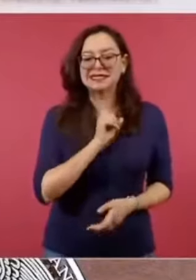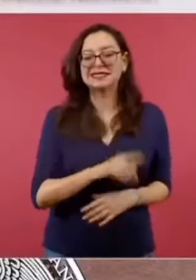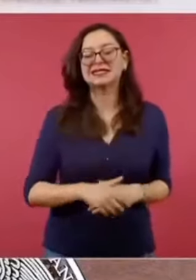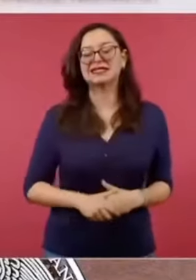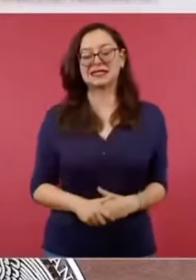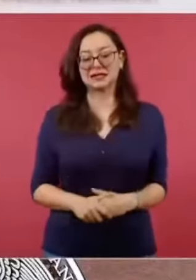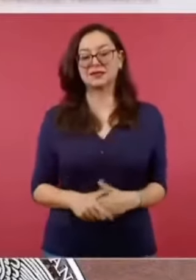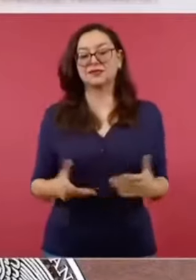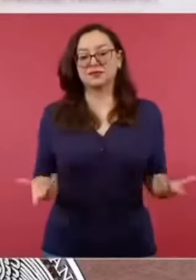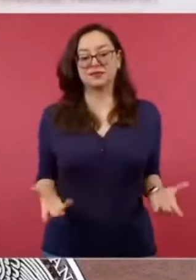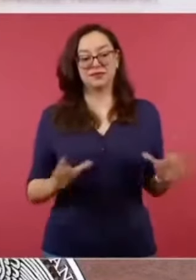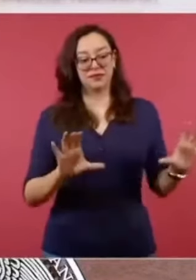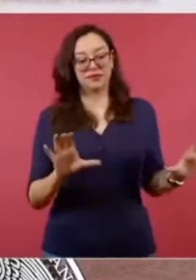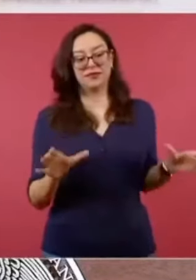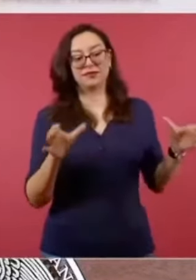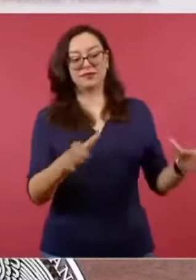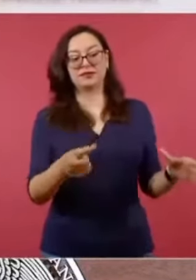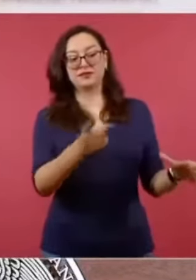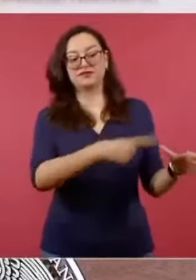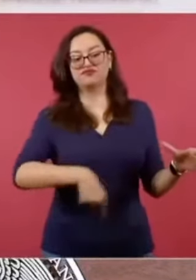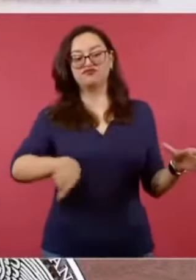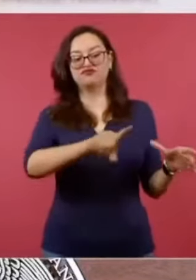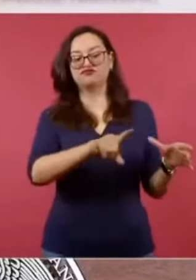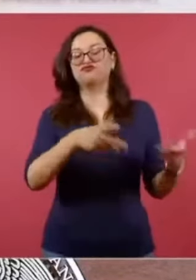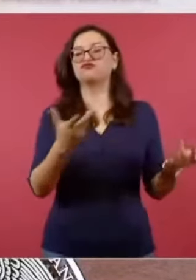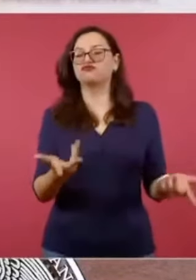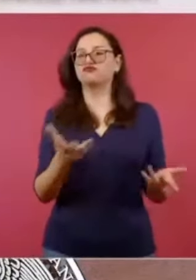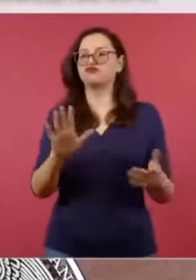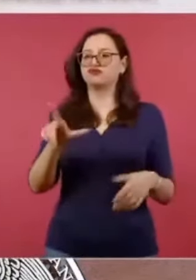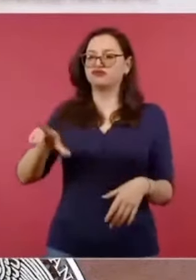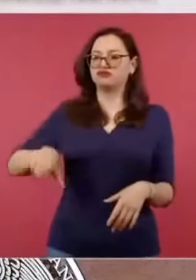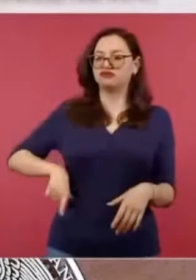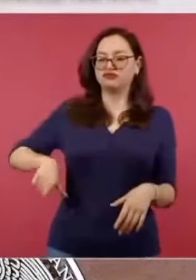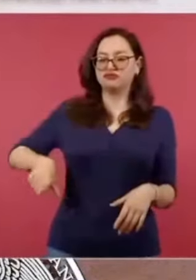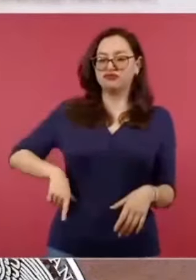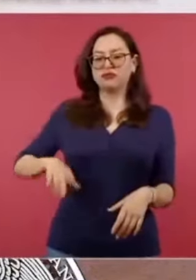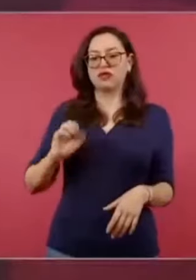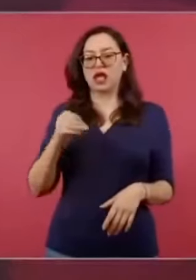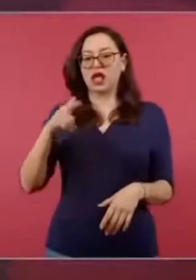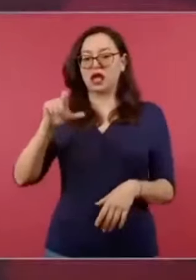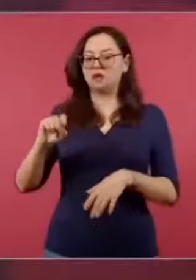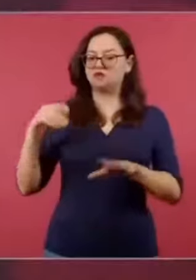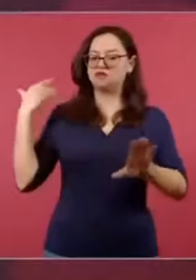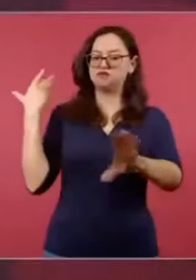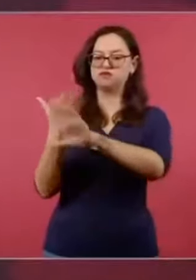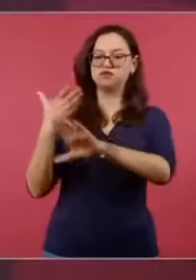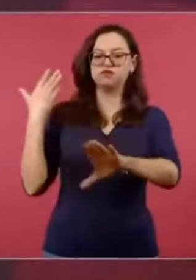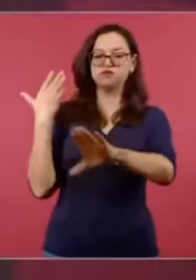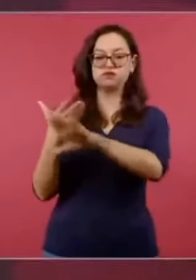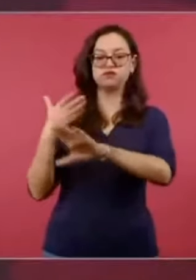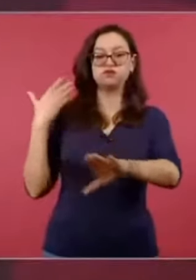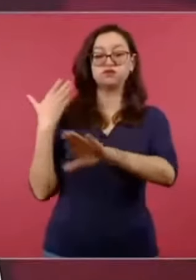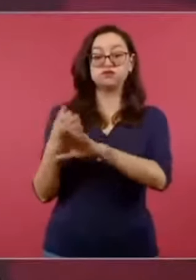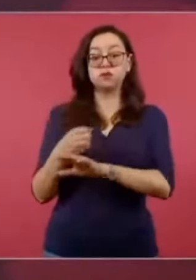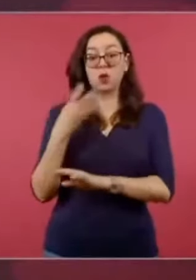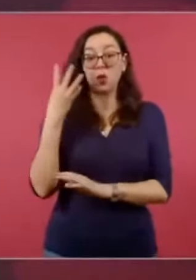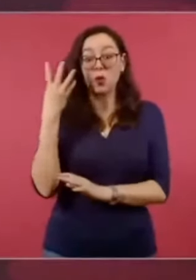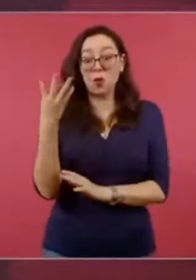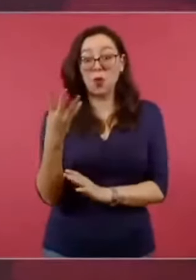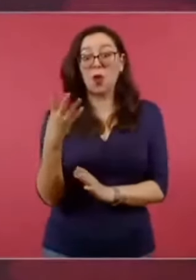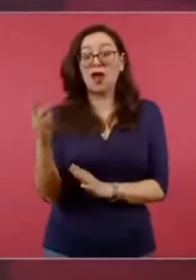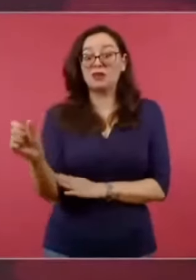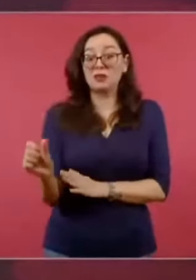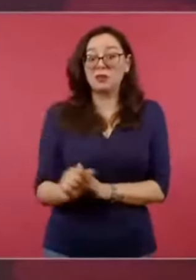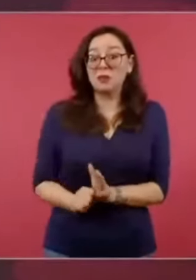principales de la campaña en contra del presidente Andrés Manuel López Obrador, que duró cuatro meses posicionando